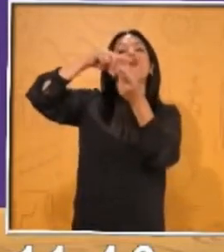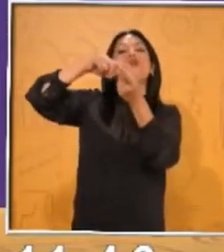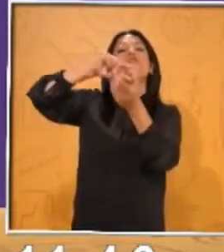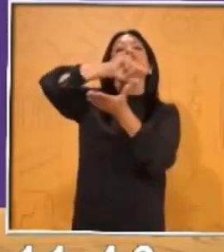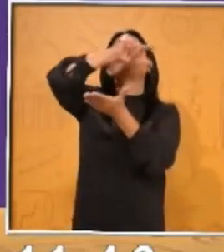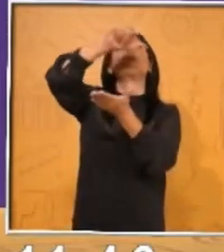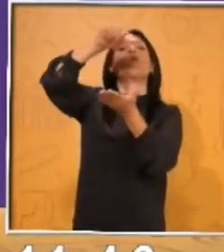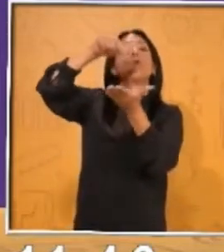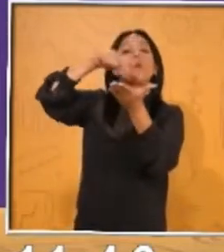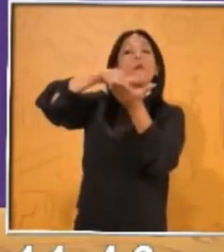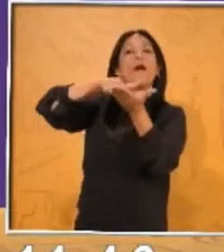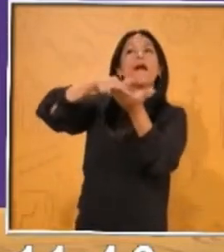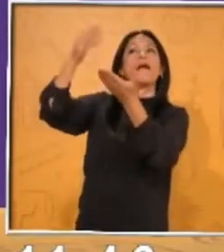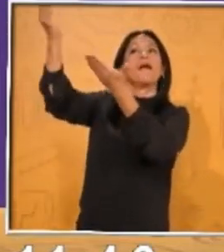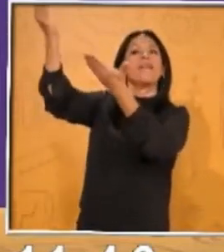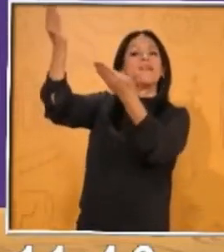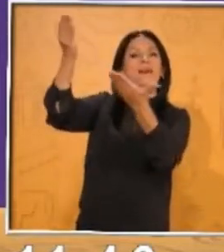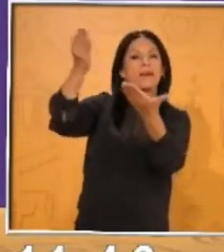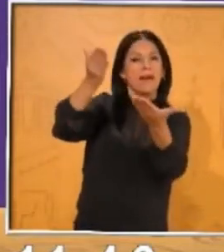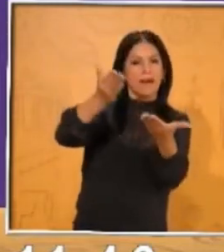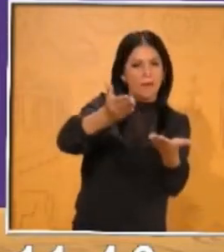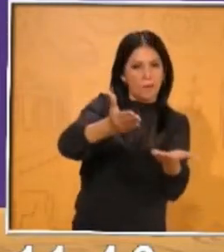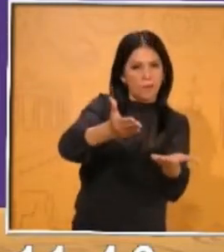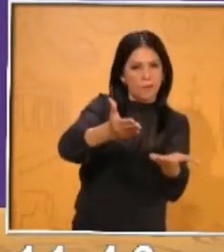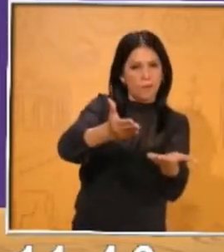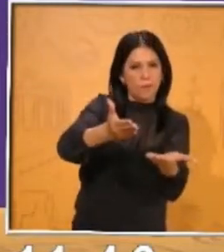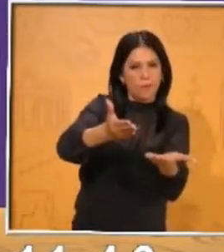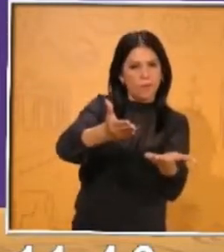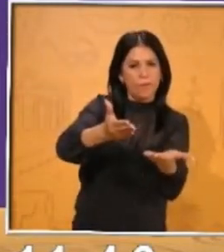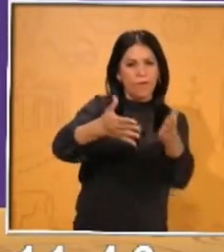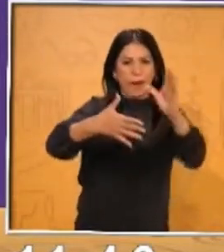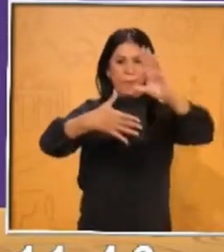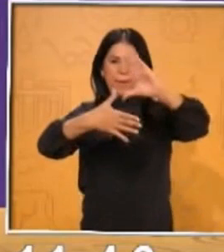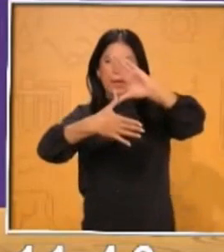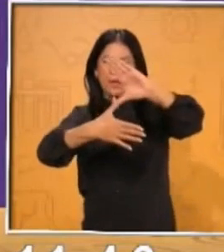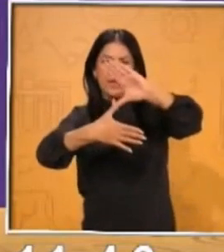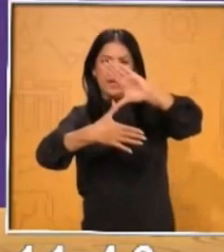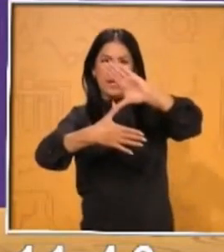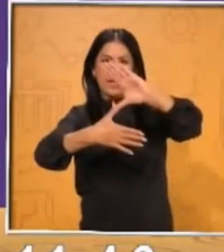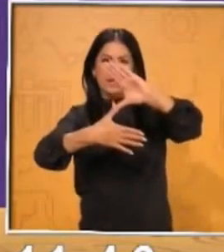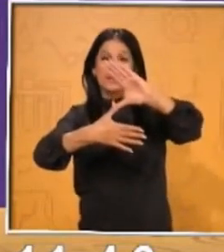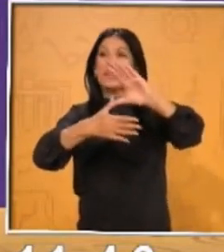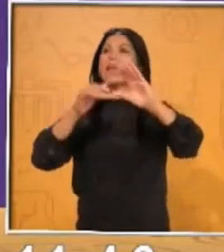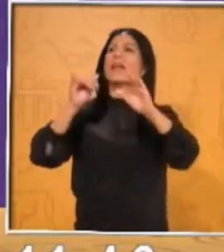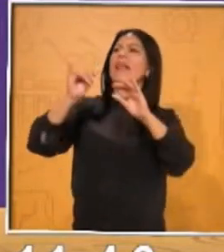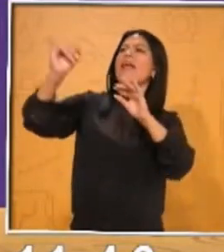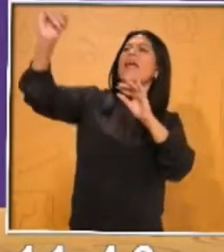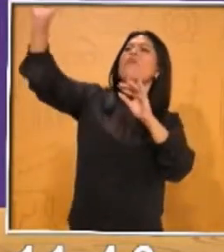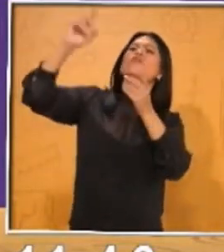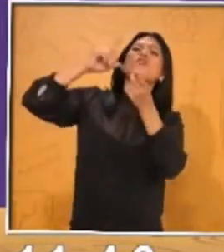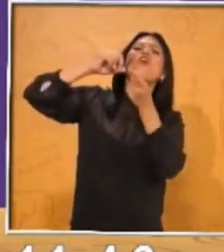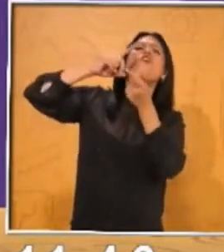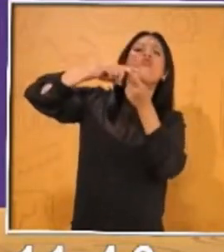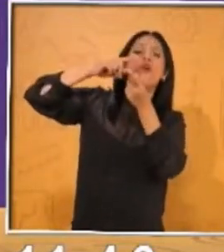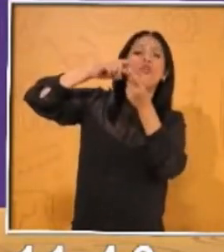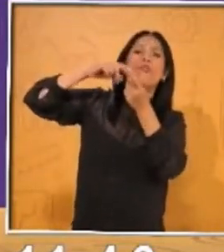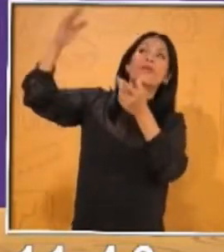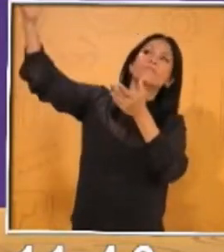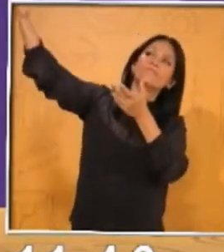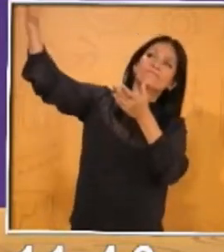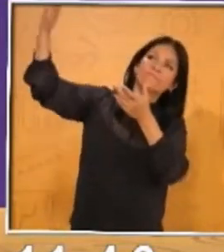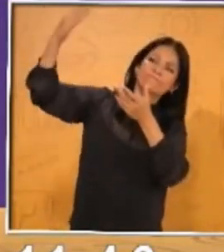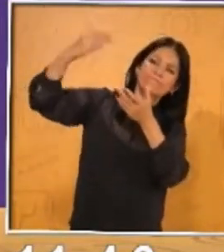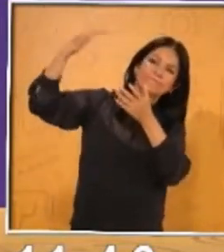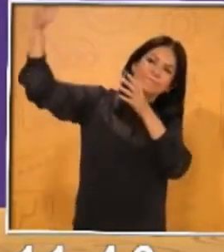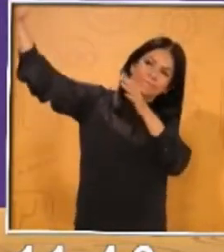expediciones o viajes hacia nuestro continente americano? ¿De dónde venían esas expediciones, esas